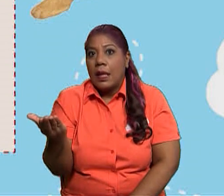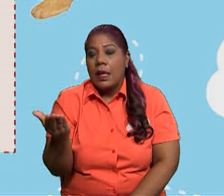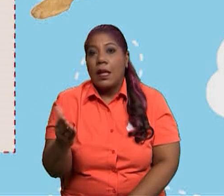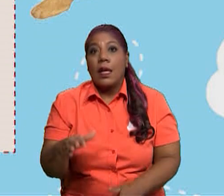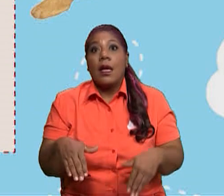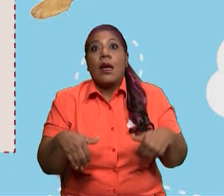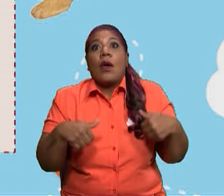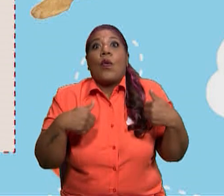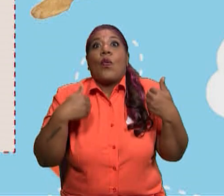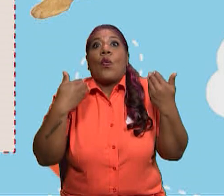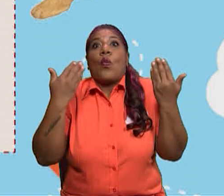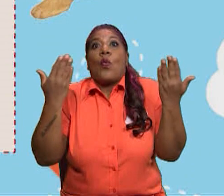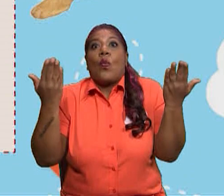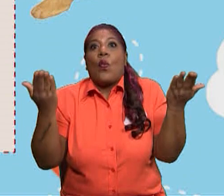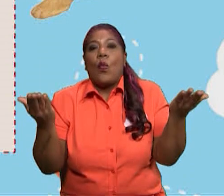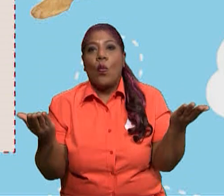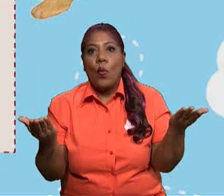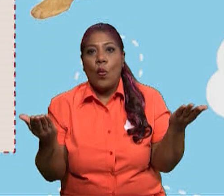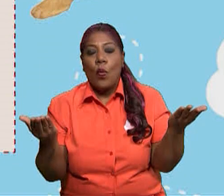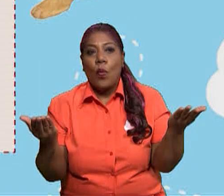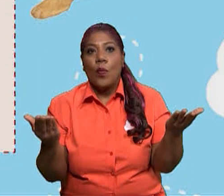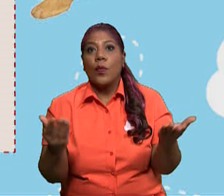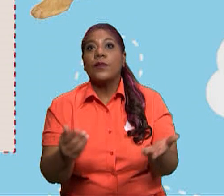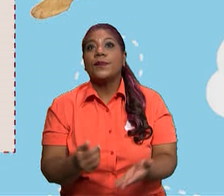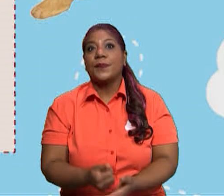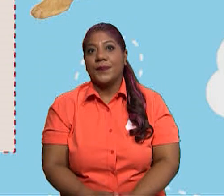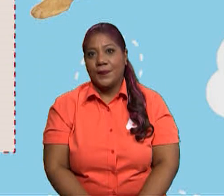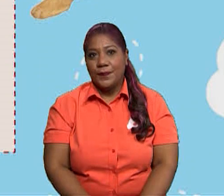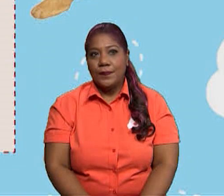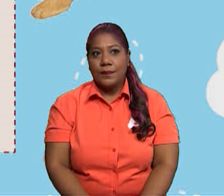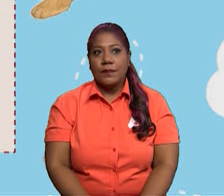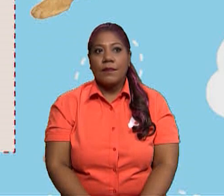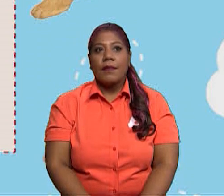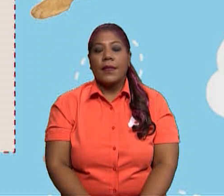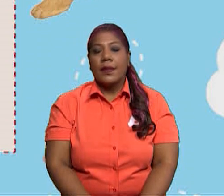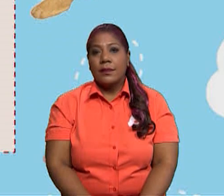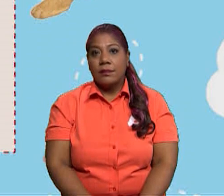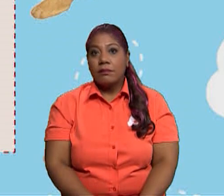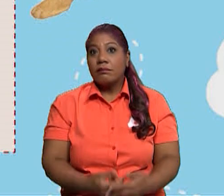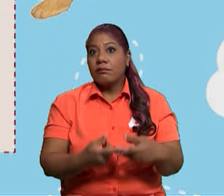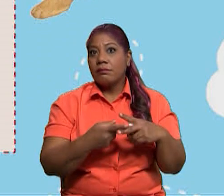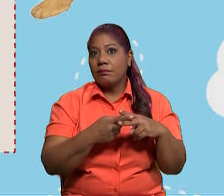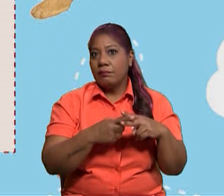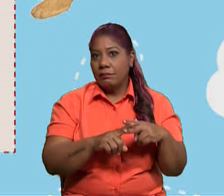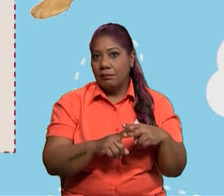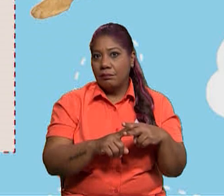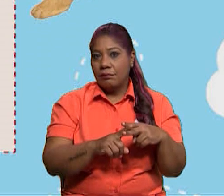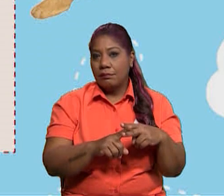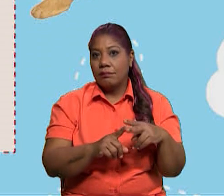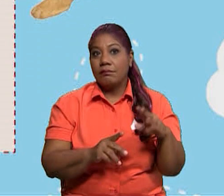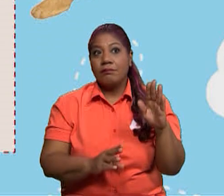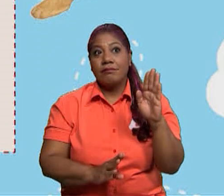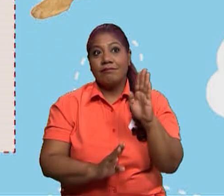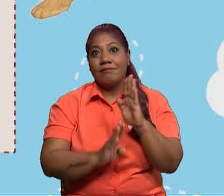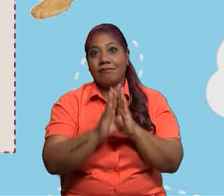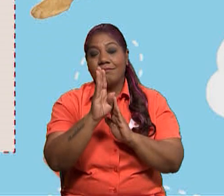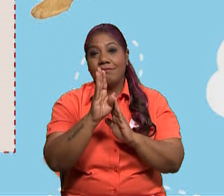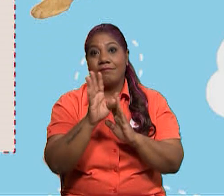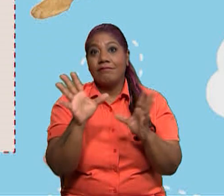expositivos se presentan de la siguiente estructura. Tienen introducción, cuentan con desarrollo,